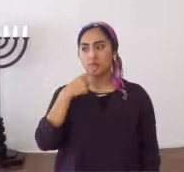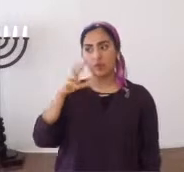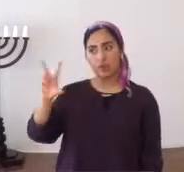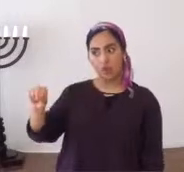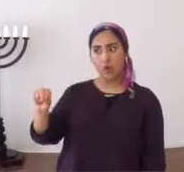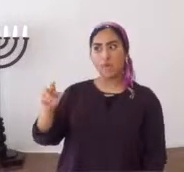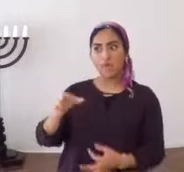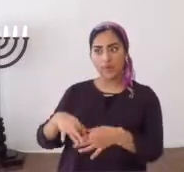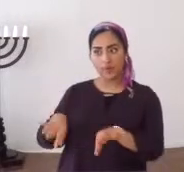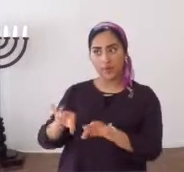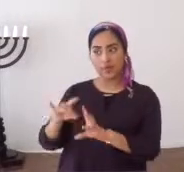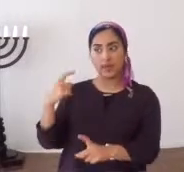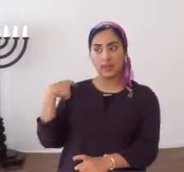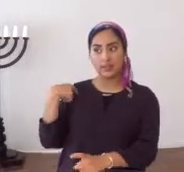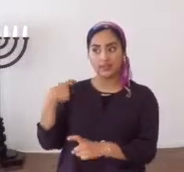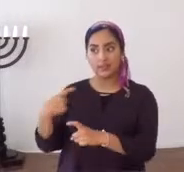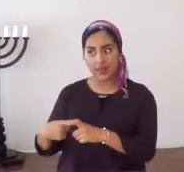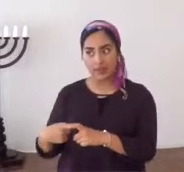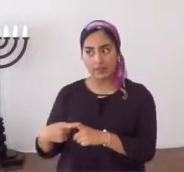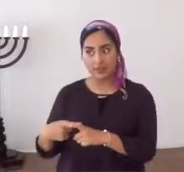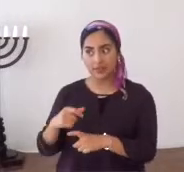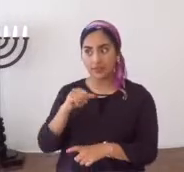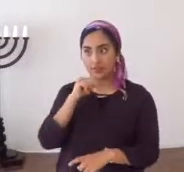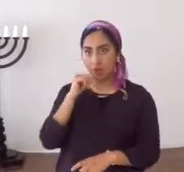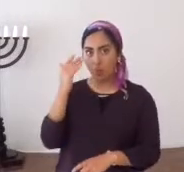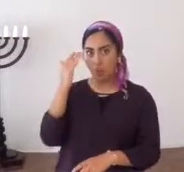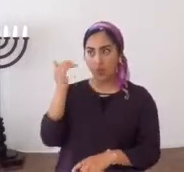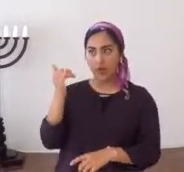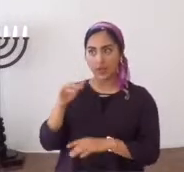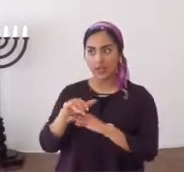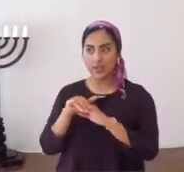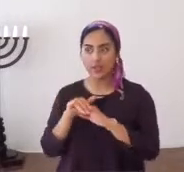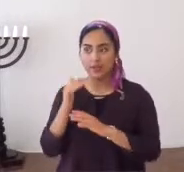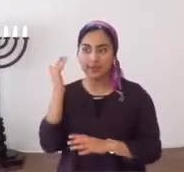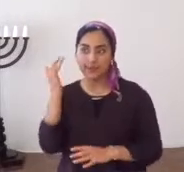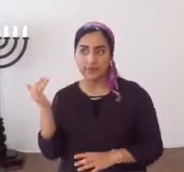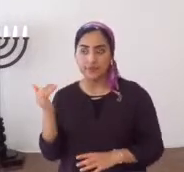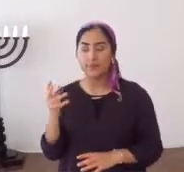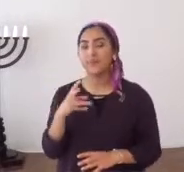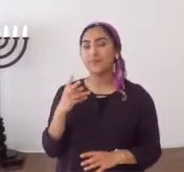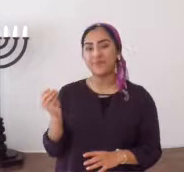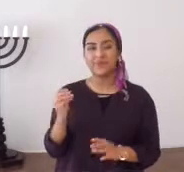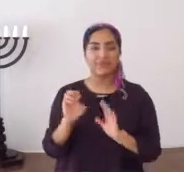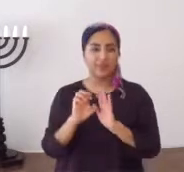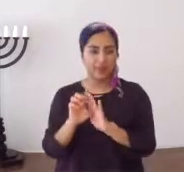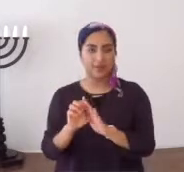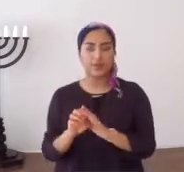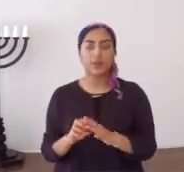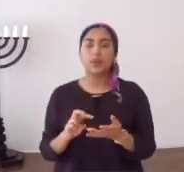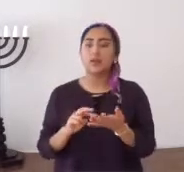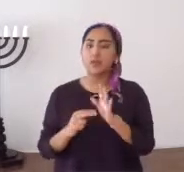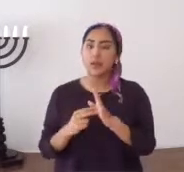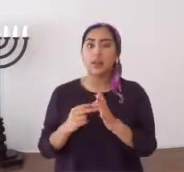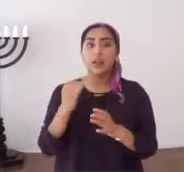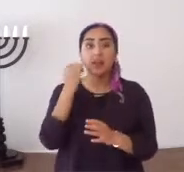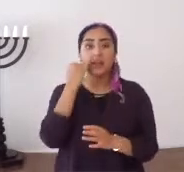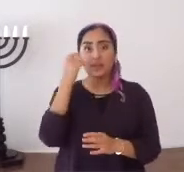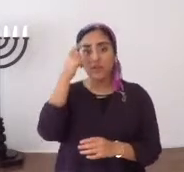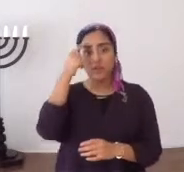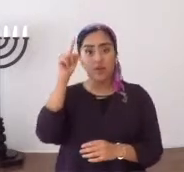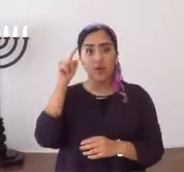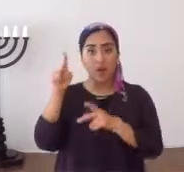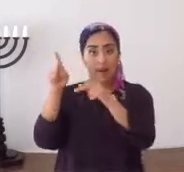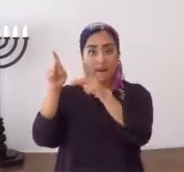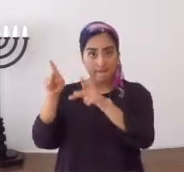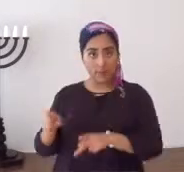a decir, no, háblame en español. ¿Por qué me hablas en inglés? Entonces, la idea es esta.